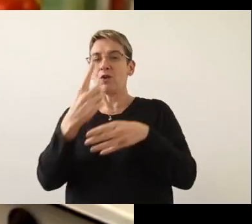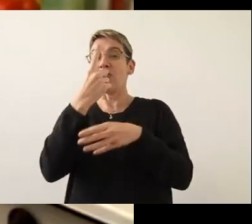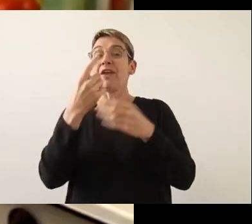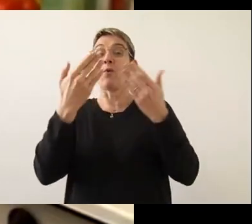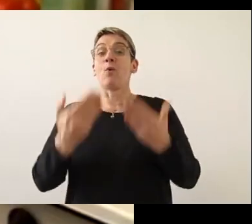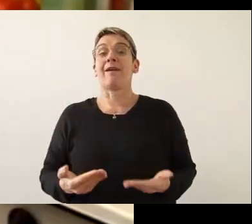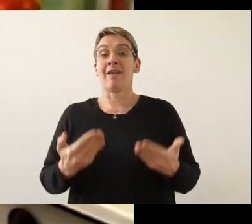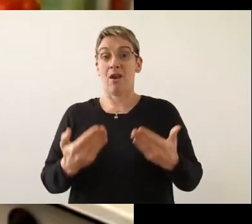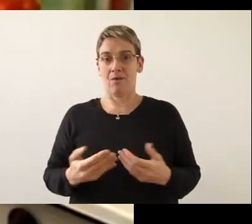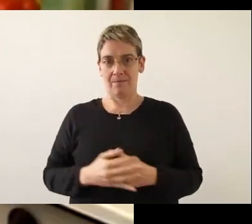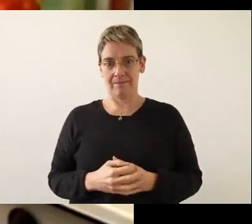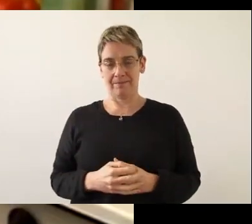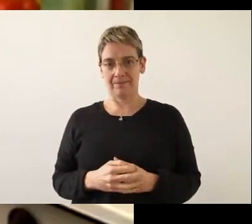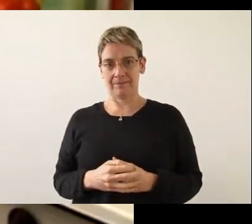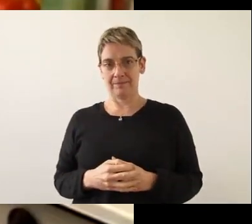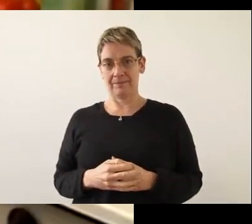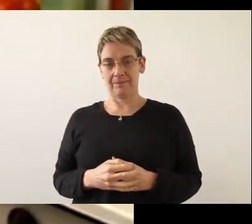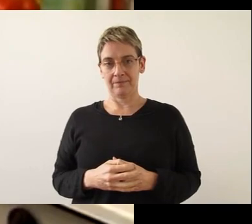de un kilo.